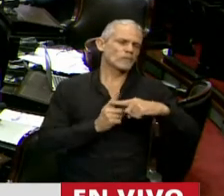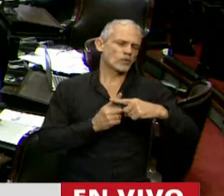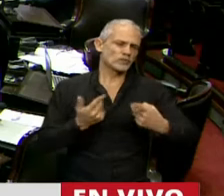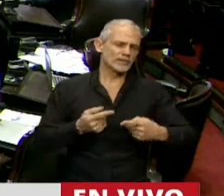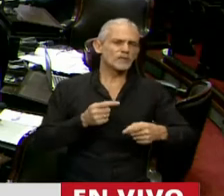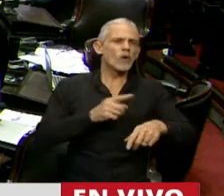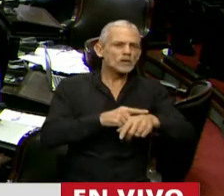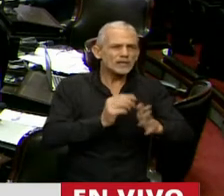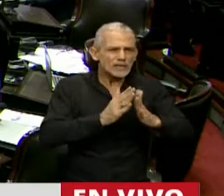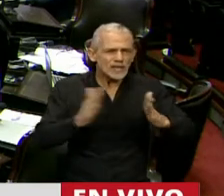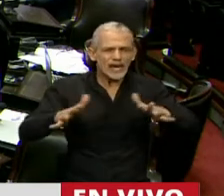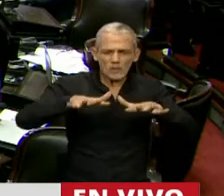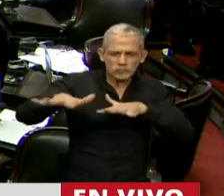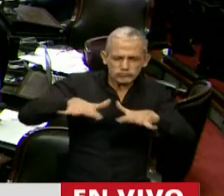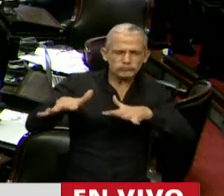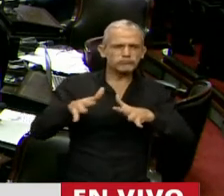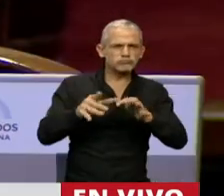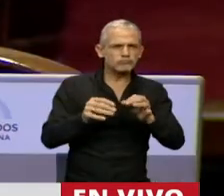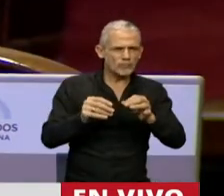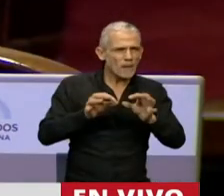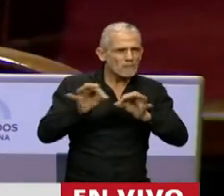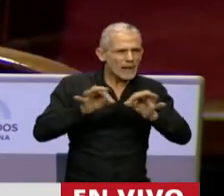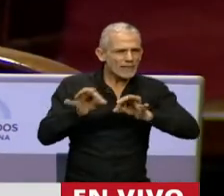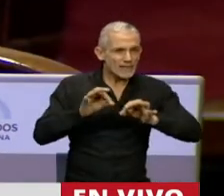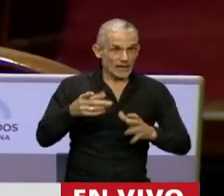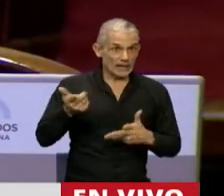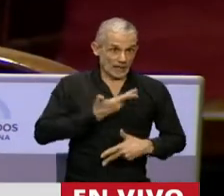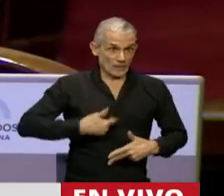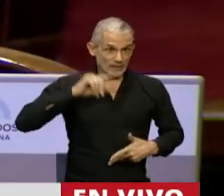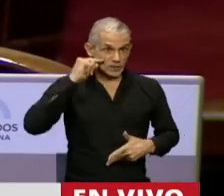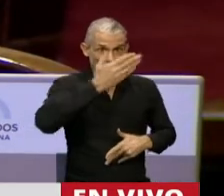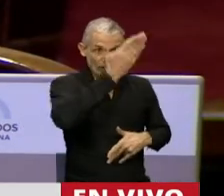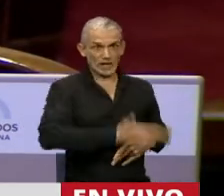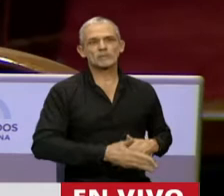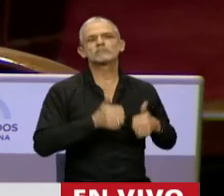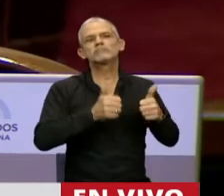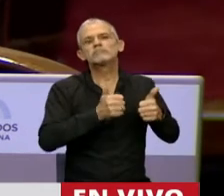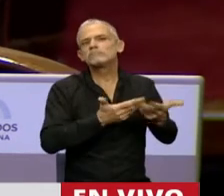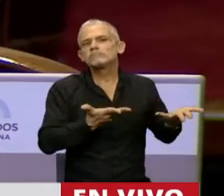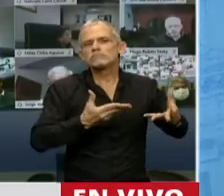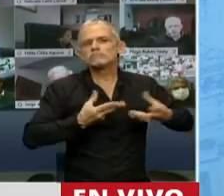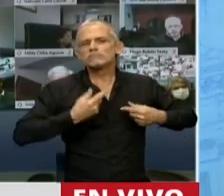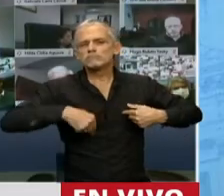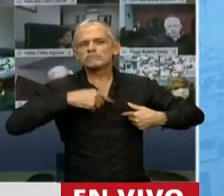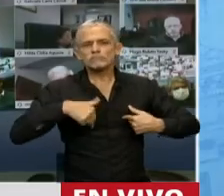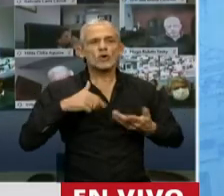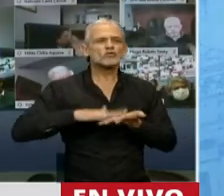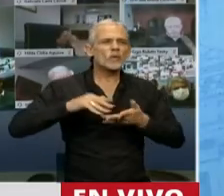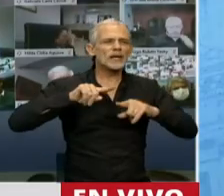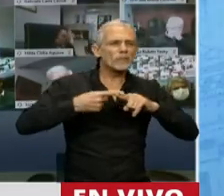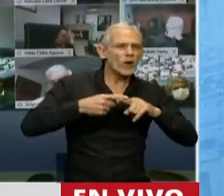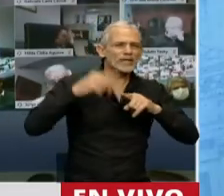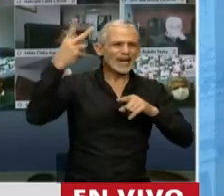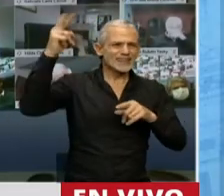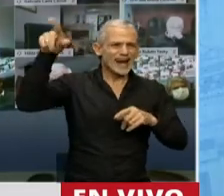tiempo y el espacio y las medidas que viene adoptando el Presidente Alberto Fernández en el asunto de política exterior